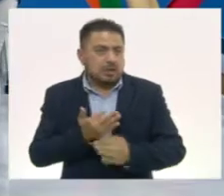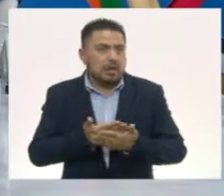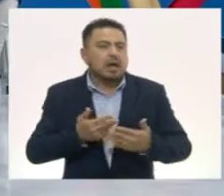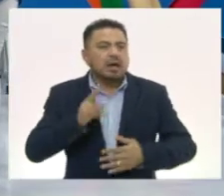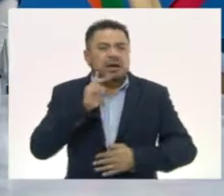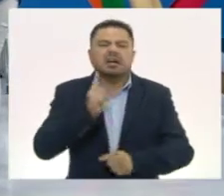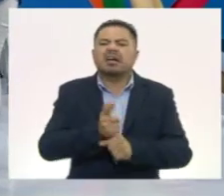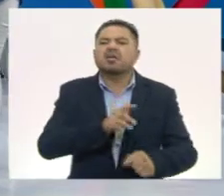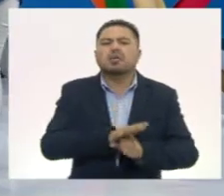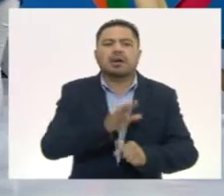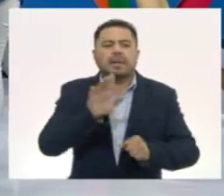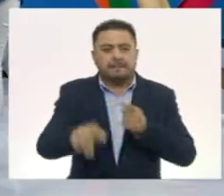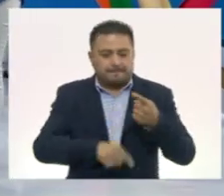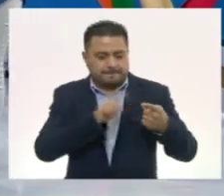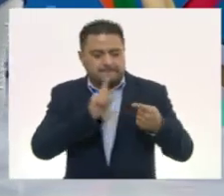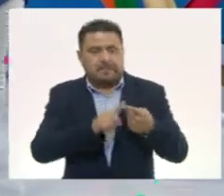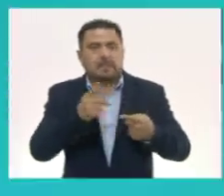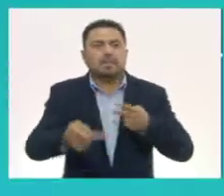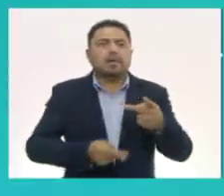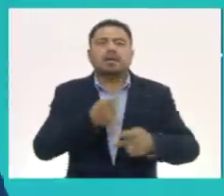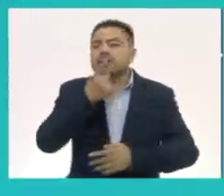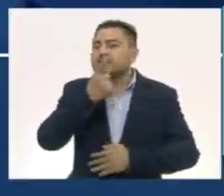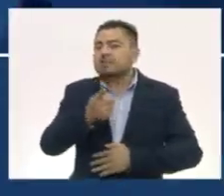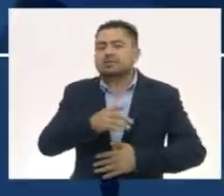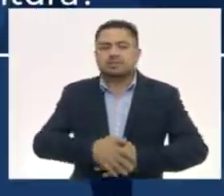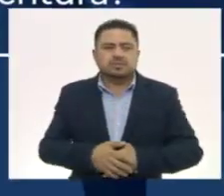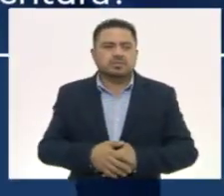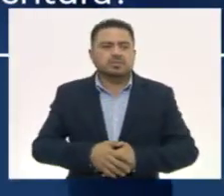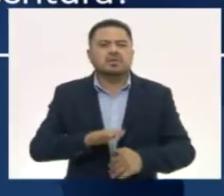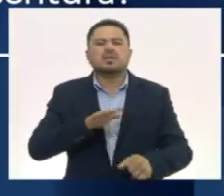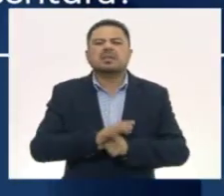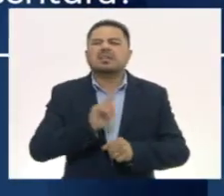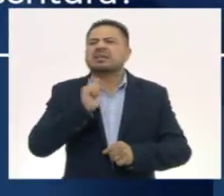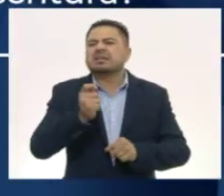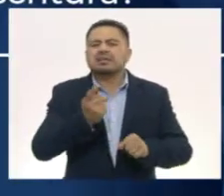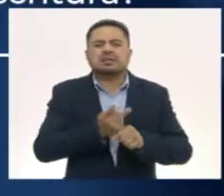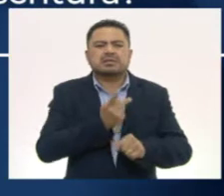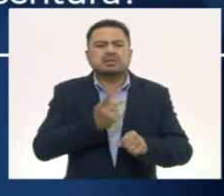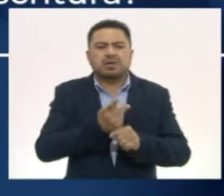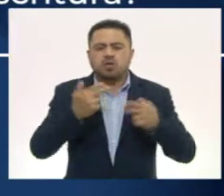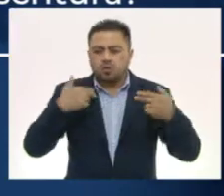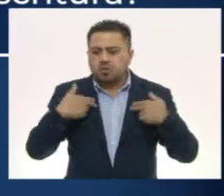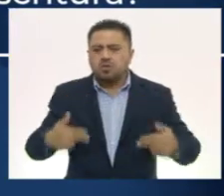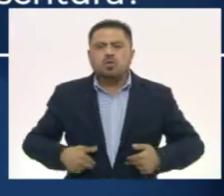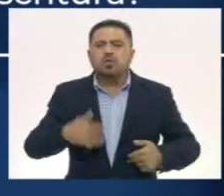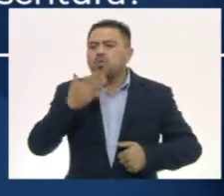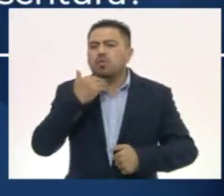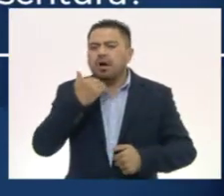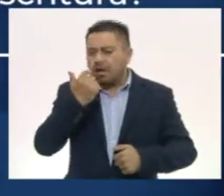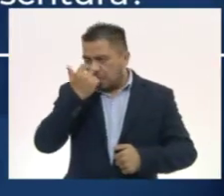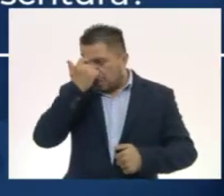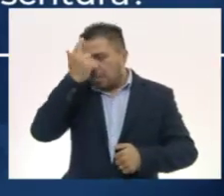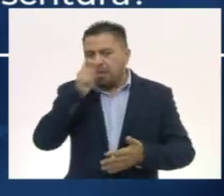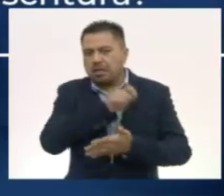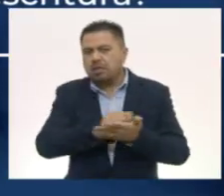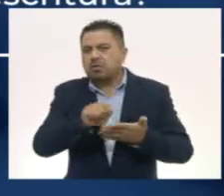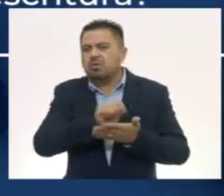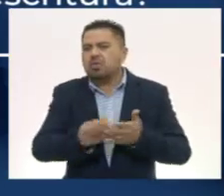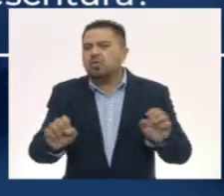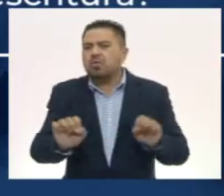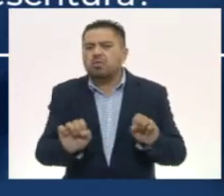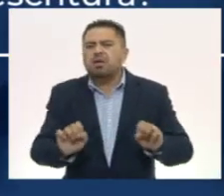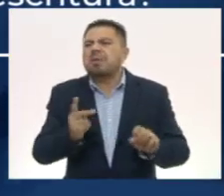hacerlo. La primera pregunta dice... ¿Qué hubiera pasado si el ser humano no hubiera inventado la escritura?